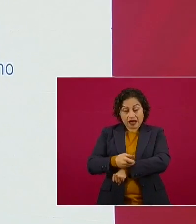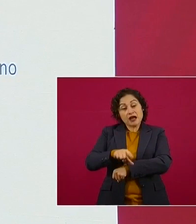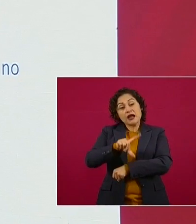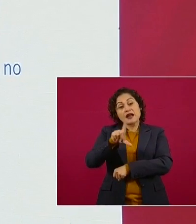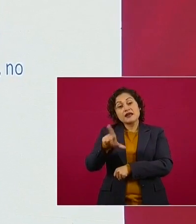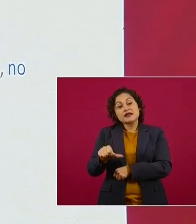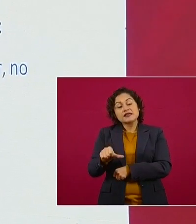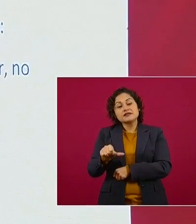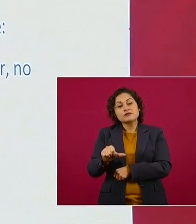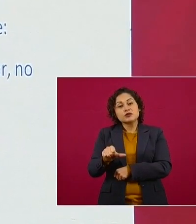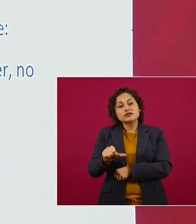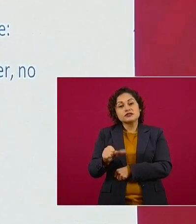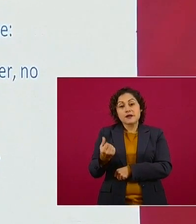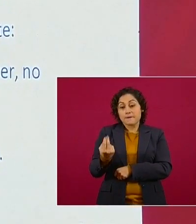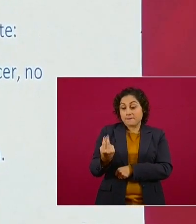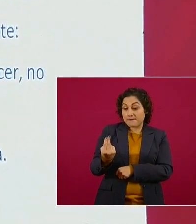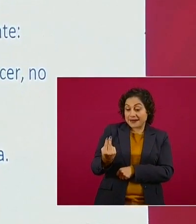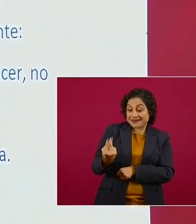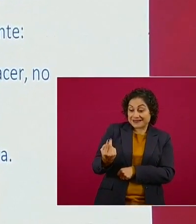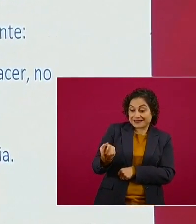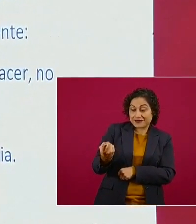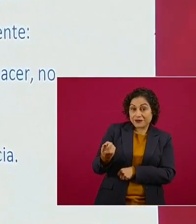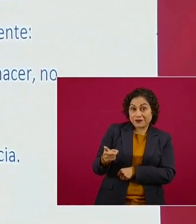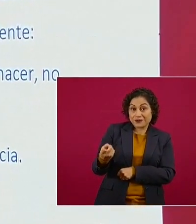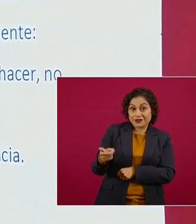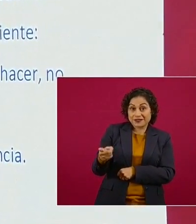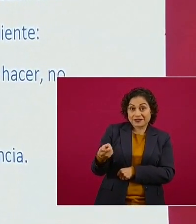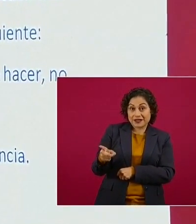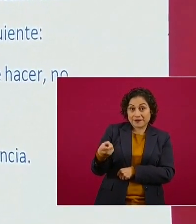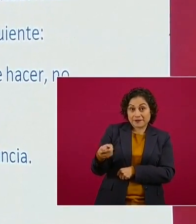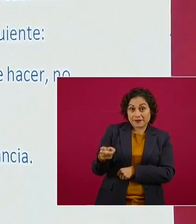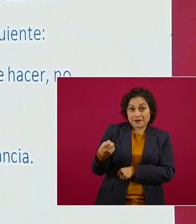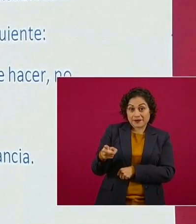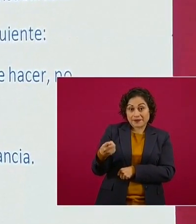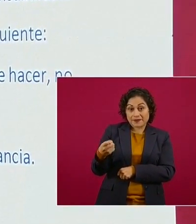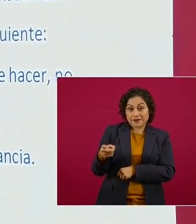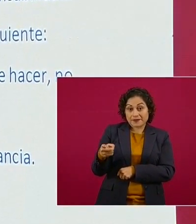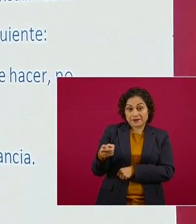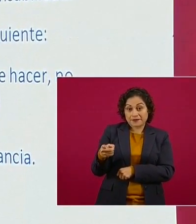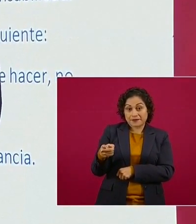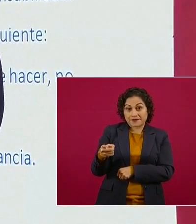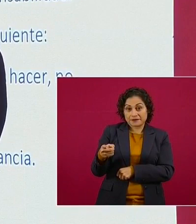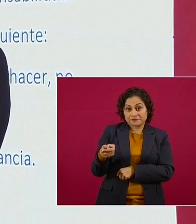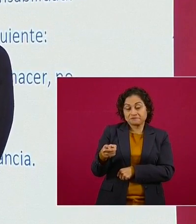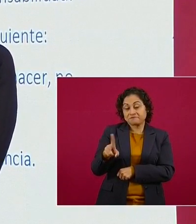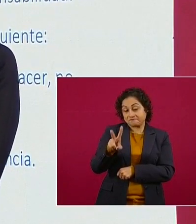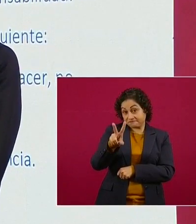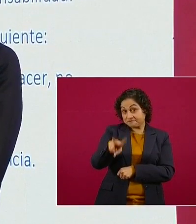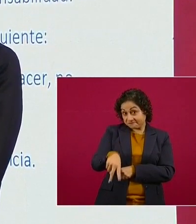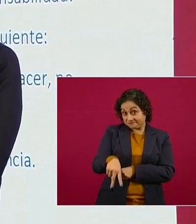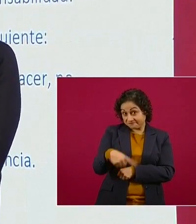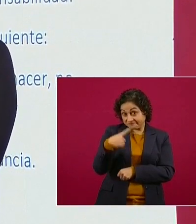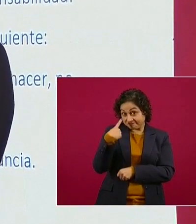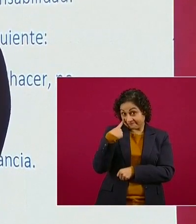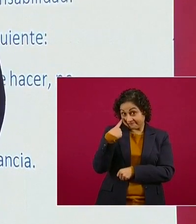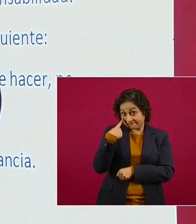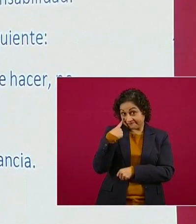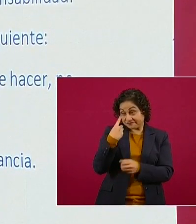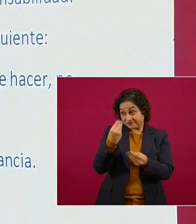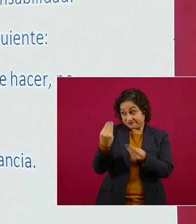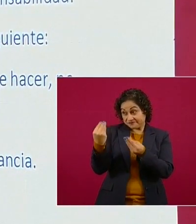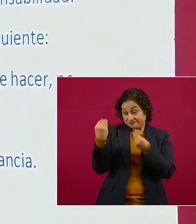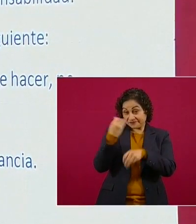muchos salen